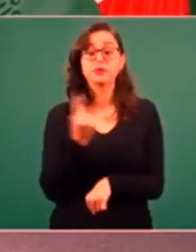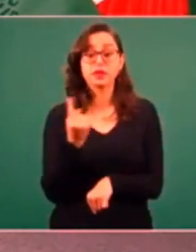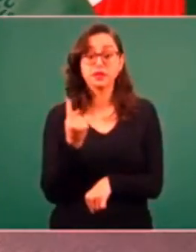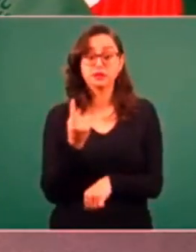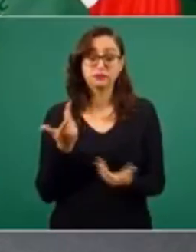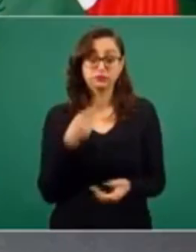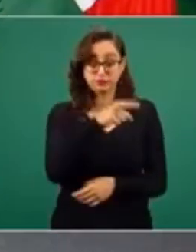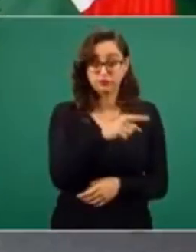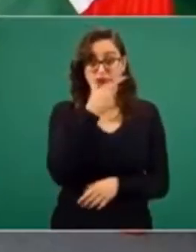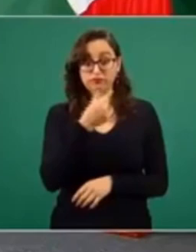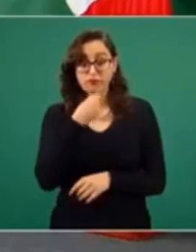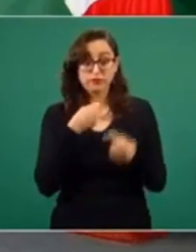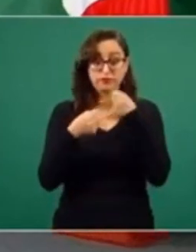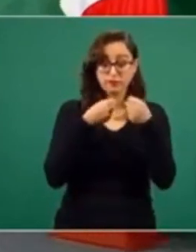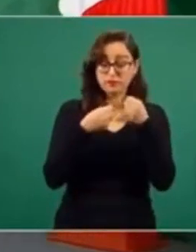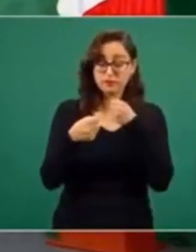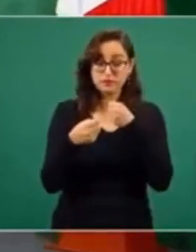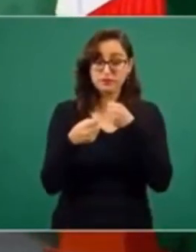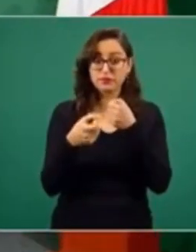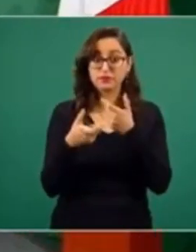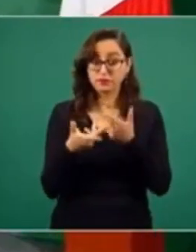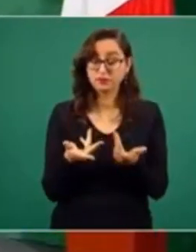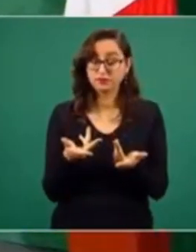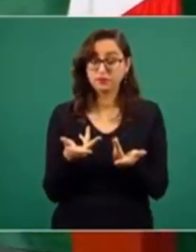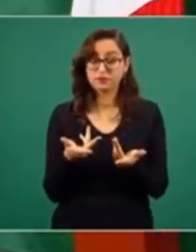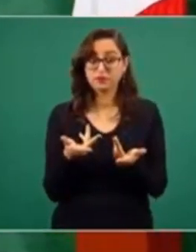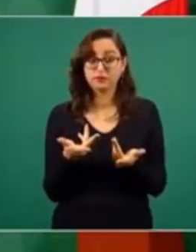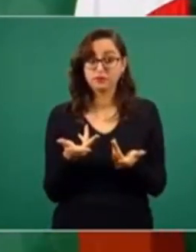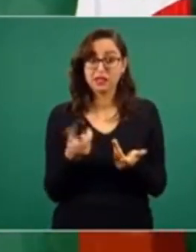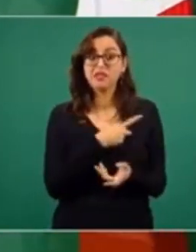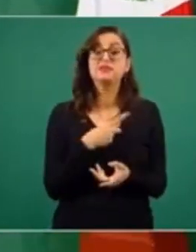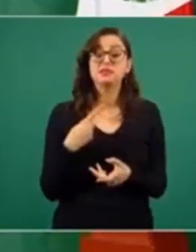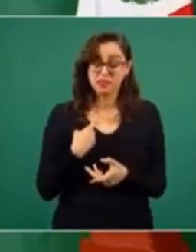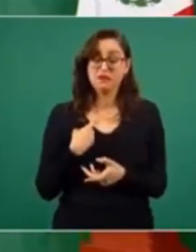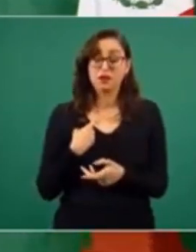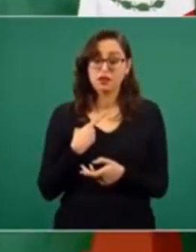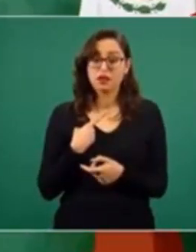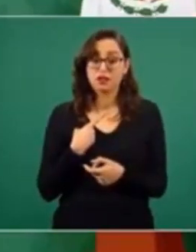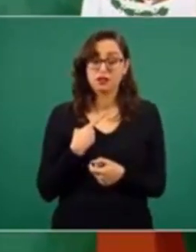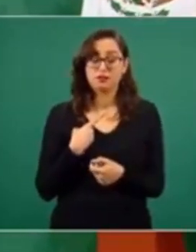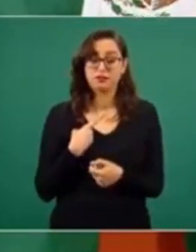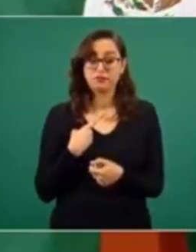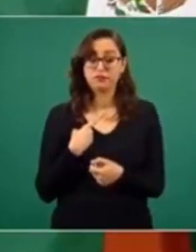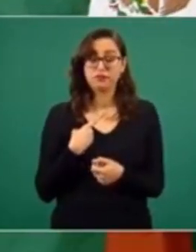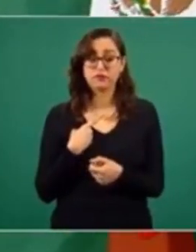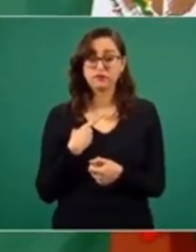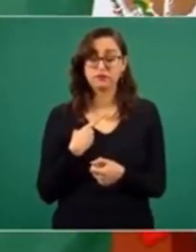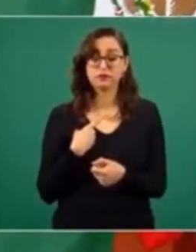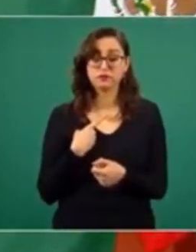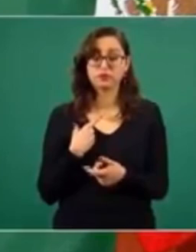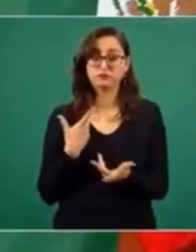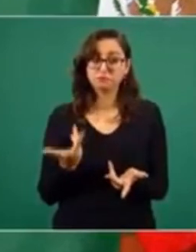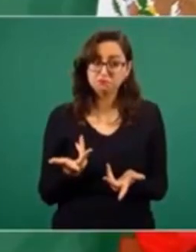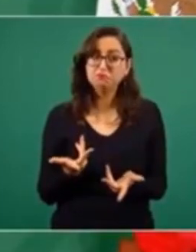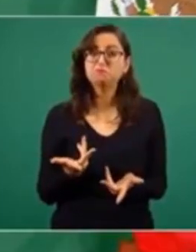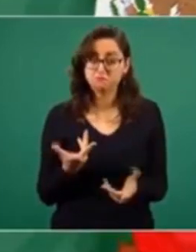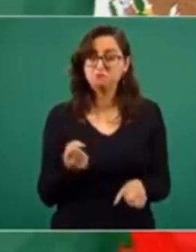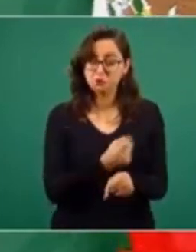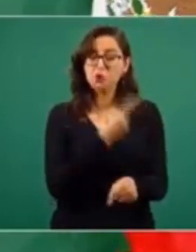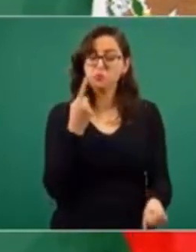periodista y merece una oportunidad.